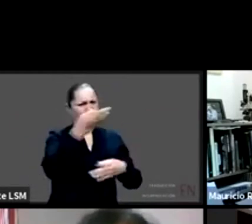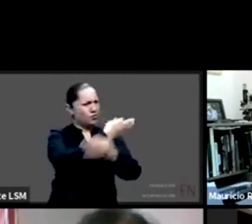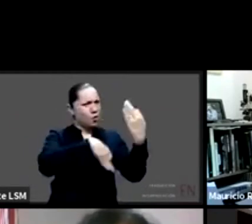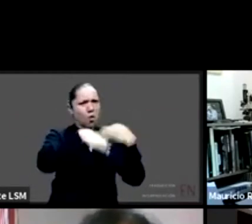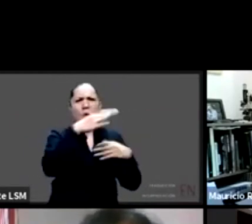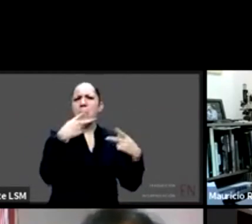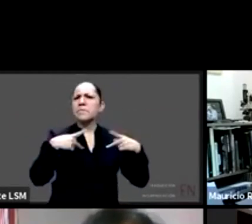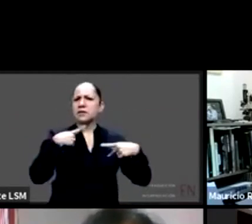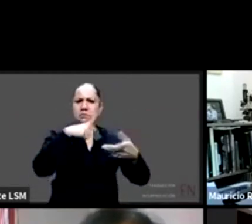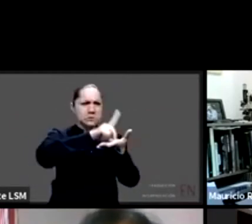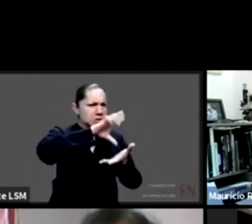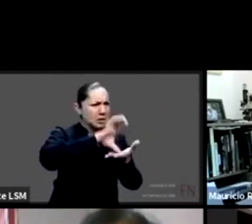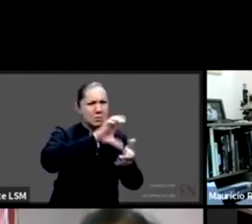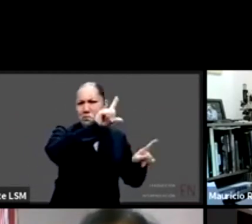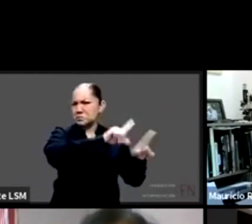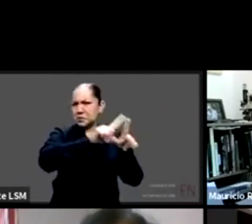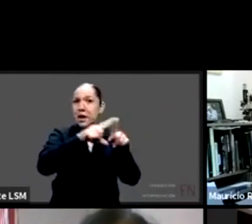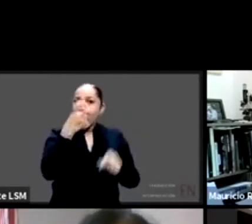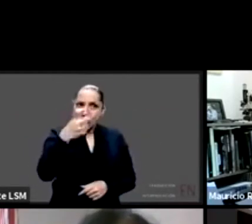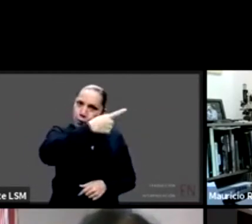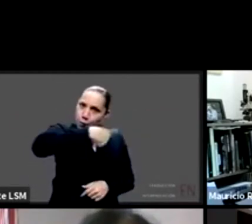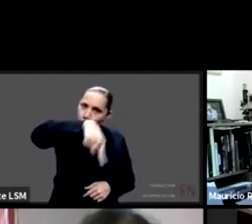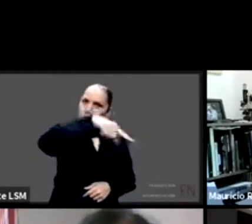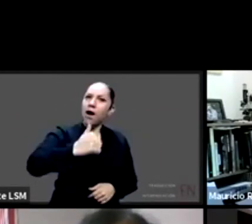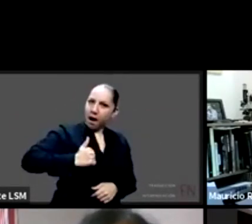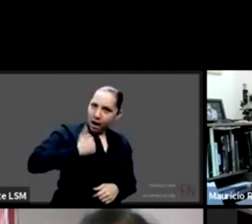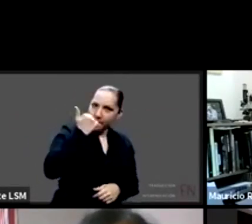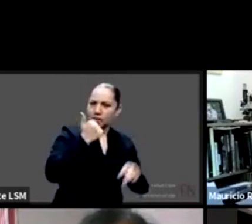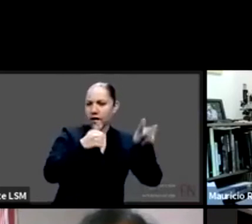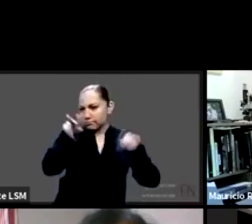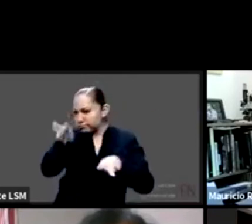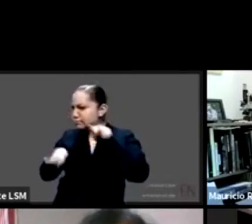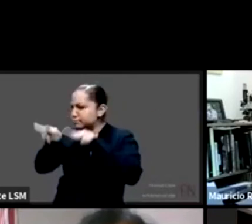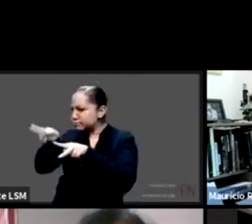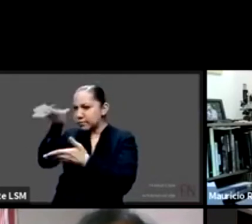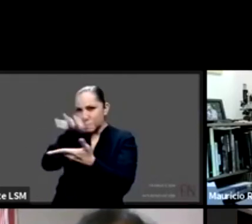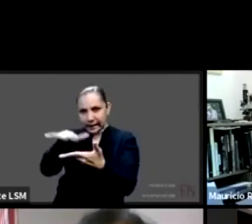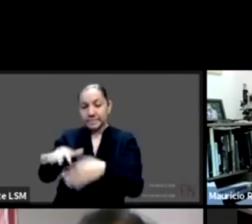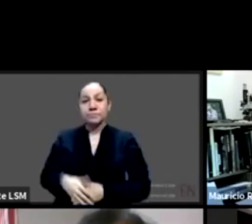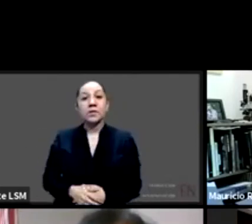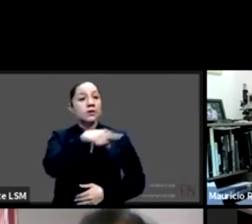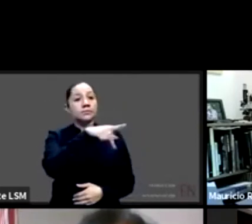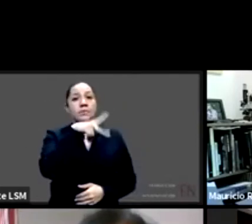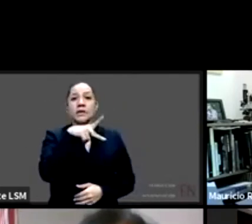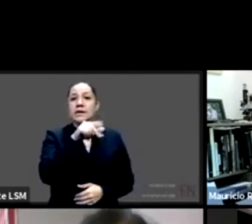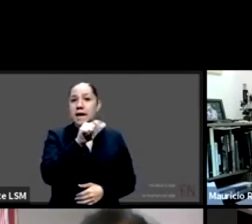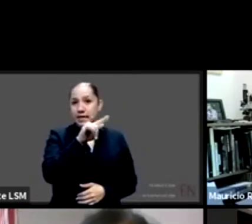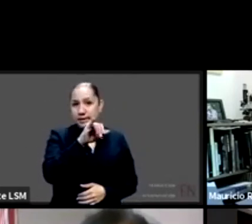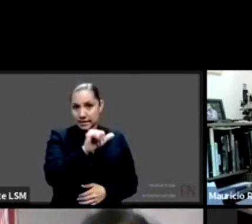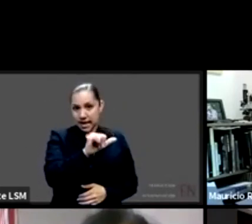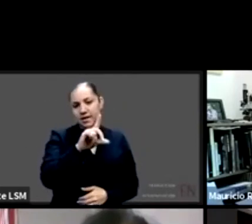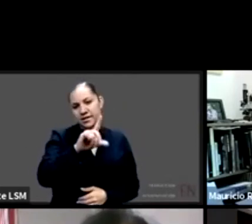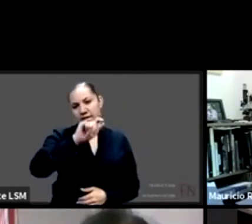queremos que lo utilicen para mejorarlo Katia de Artigues ha sido una gran